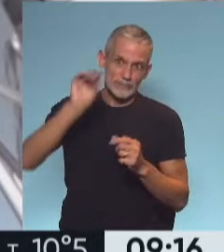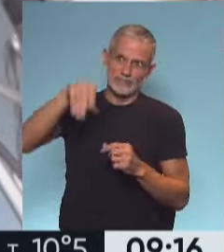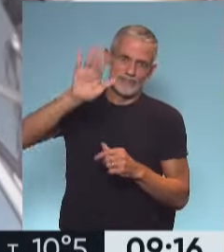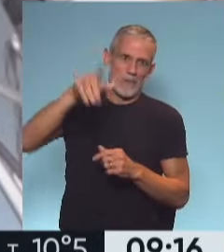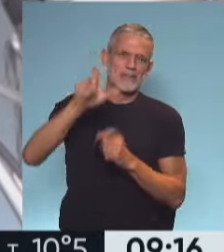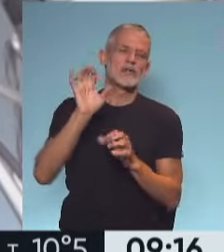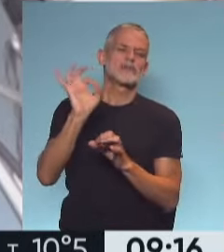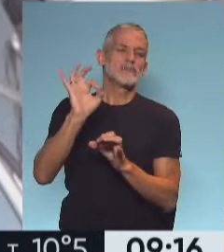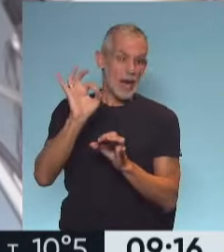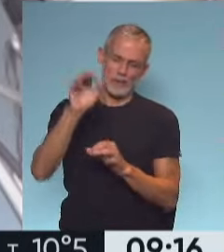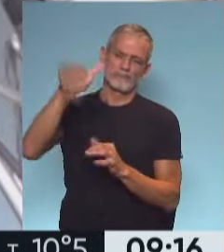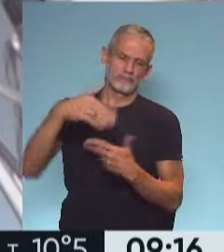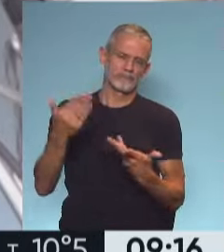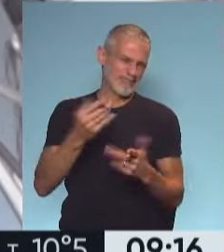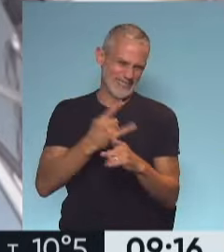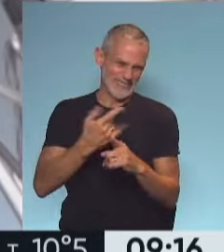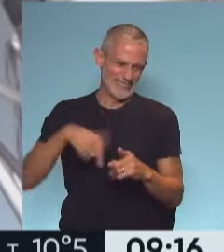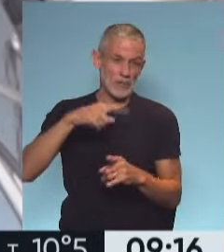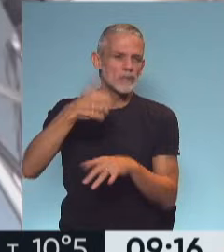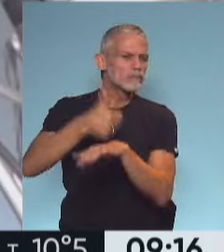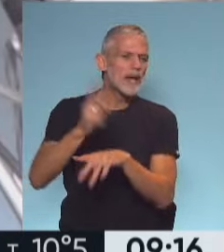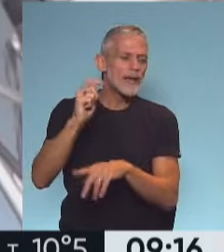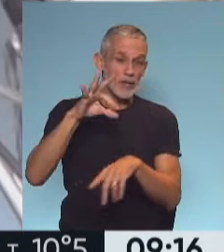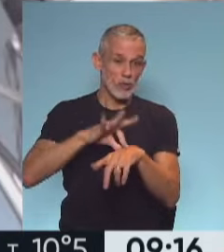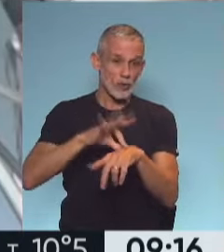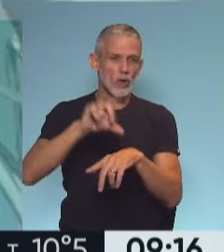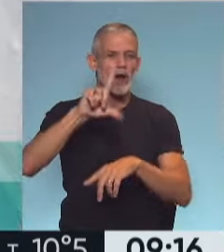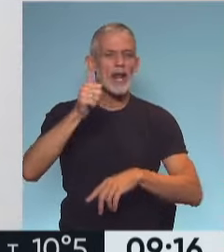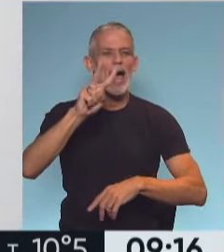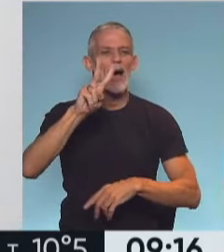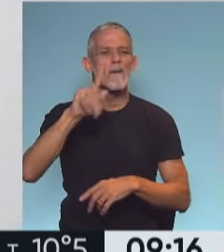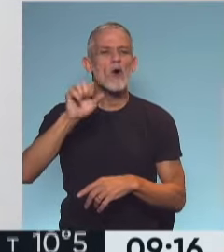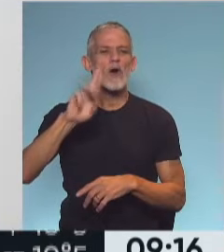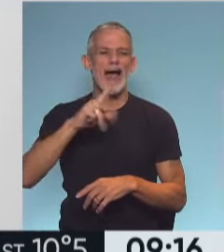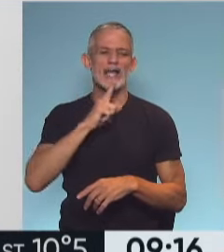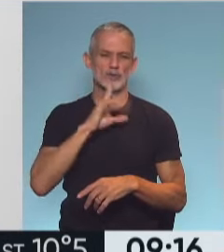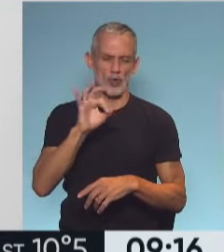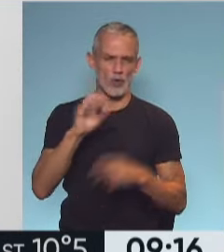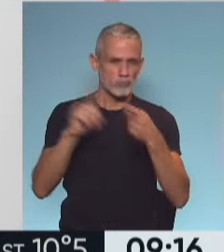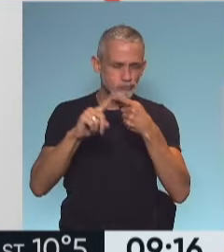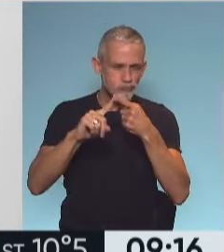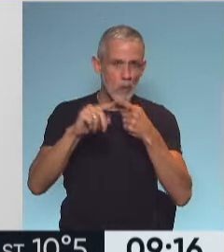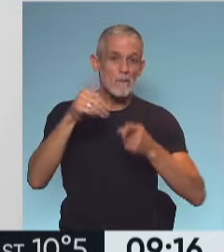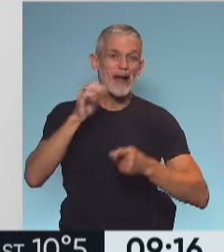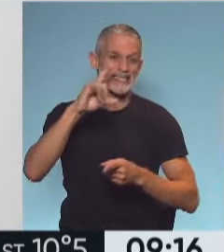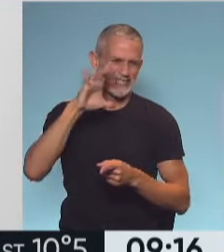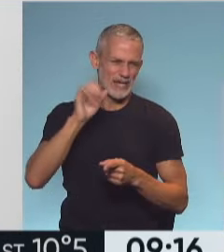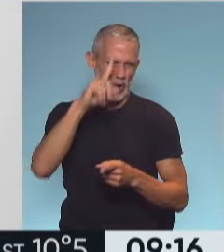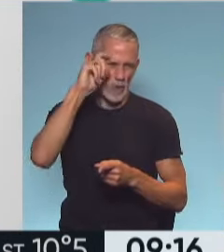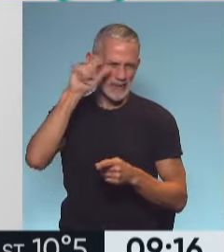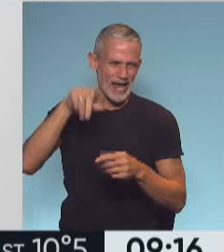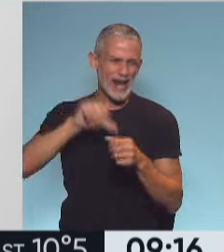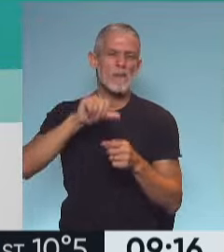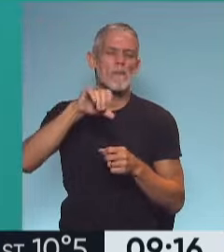siempre, ya sabes, ya estás acostumbrado. Está con nosotros el doctor Laborato, que está en conexión. Marcelo Laborato, del Hospital Posadas.